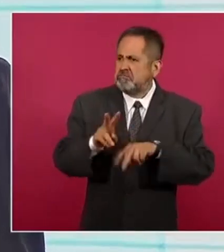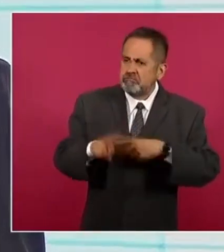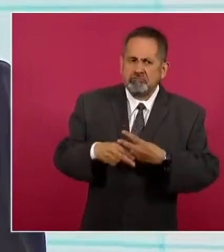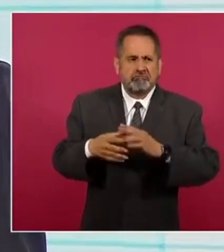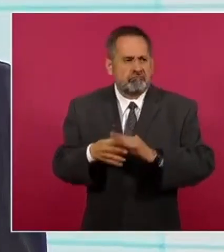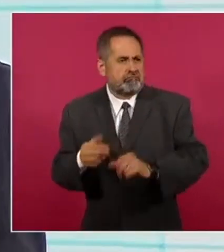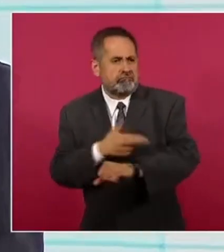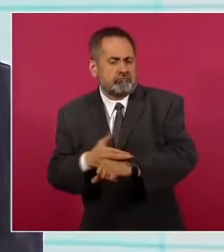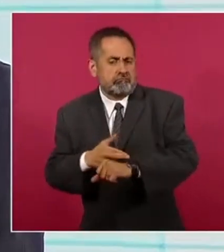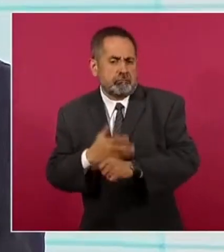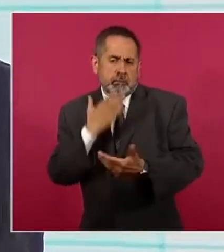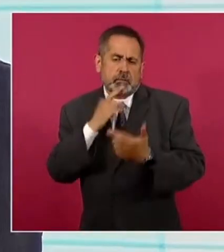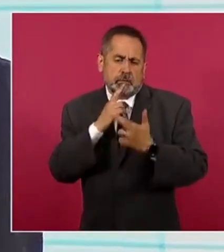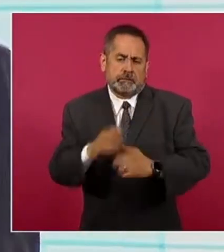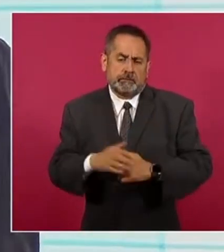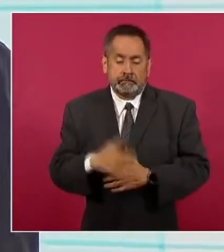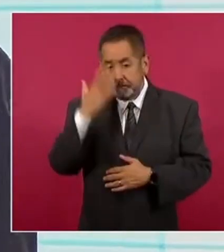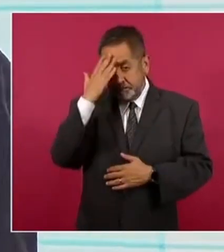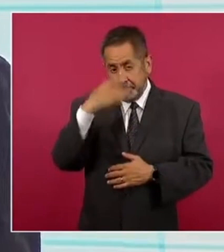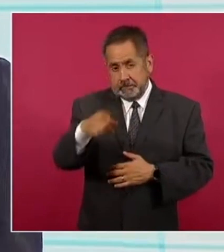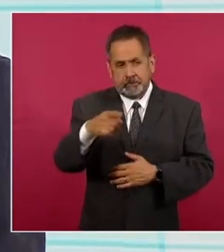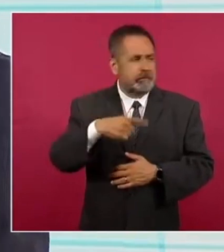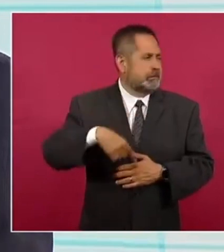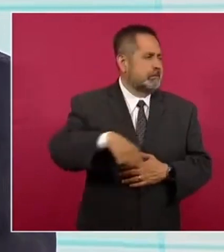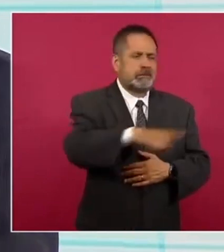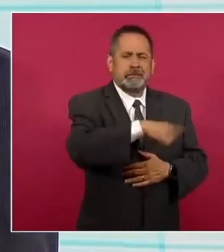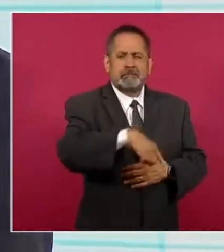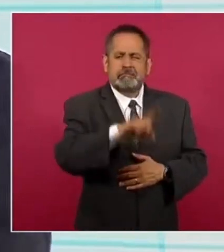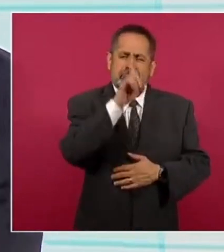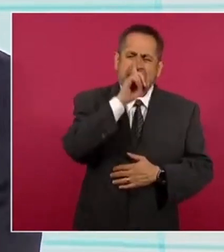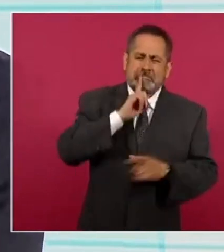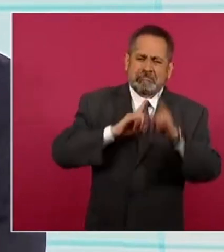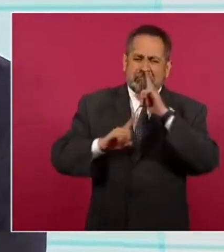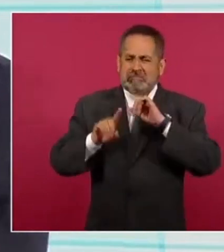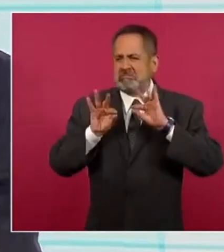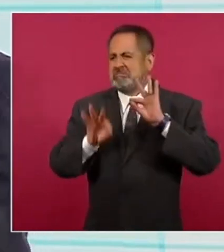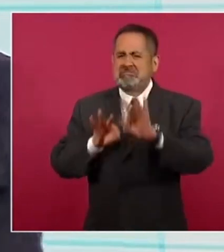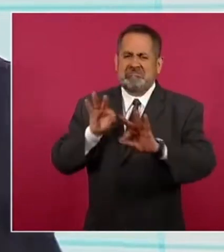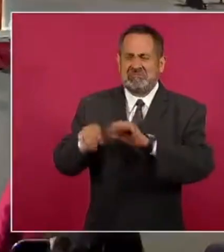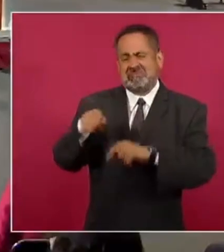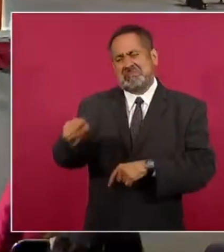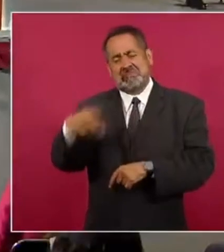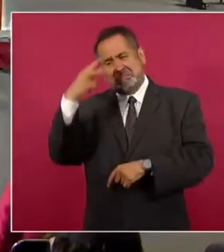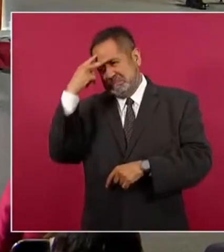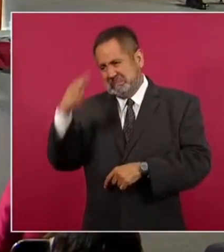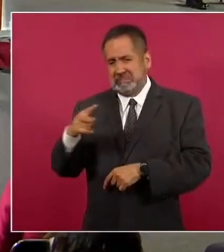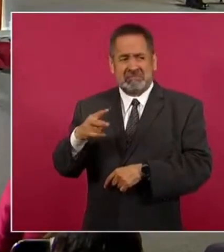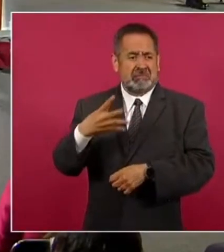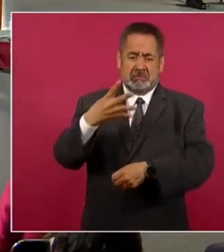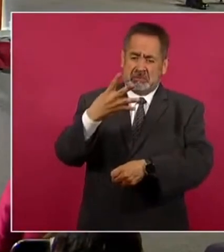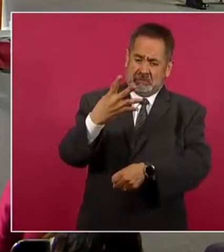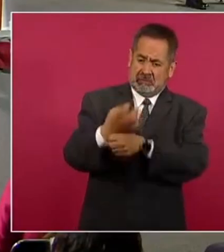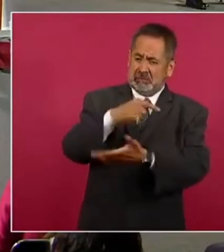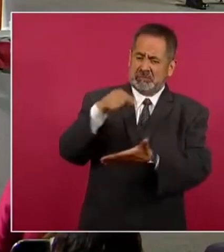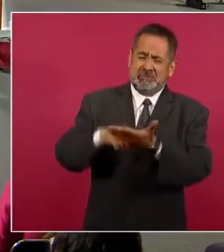durante una parte muy larga de la epidemia una mentira construida de creamos el país con la cuarta mortalidad más grande del